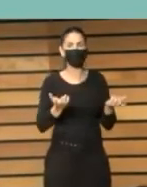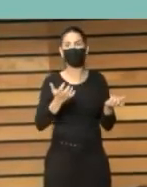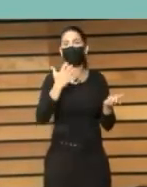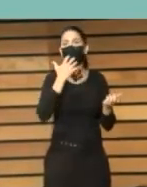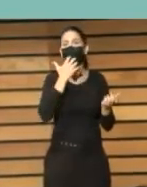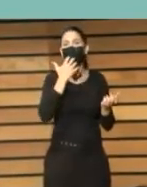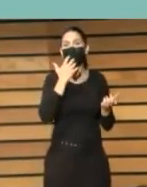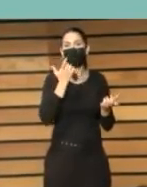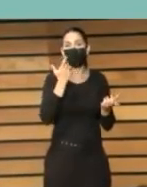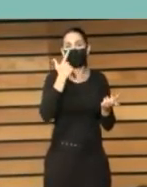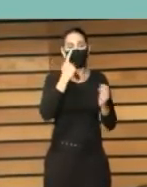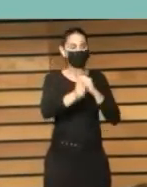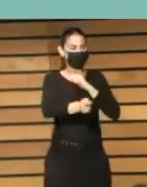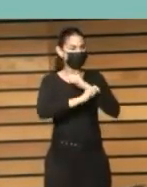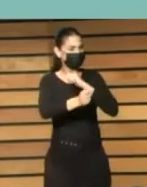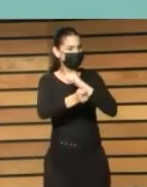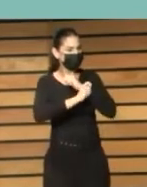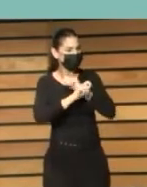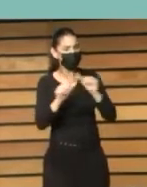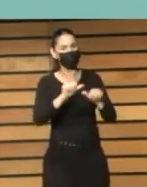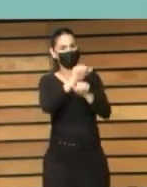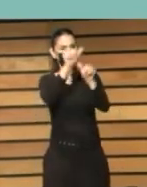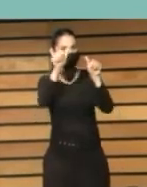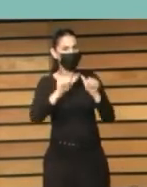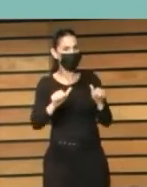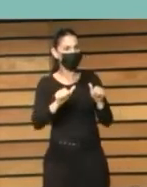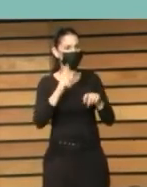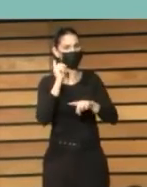estrategias modelos de governance